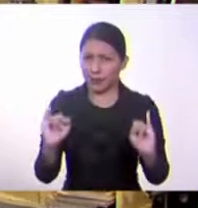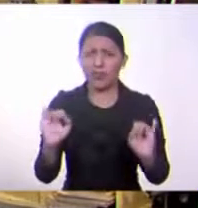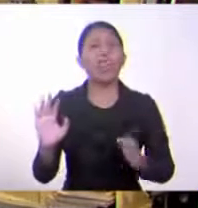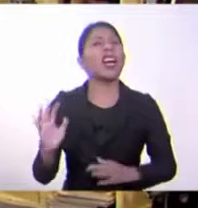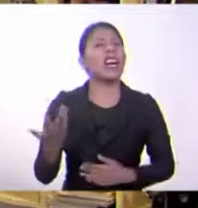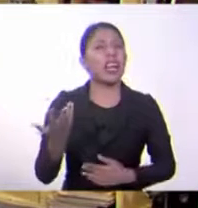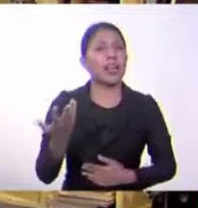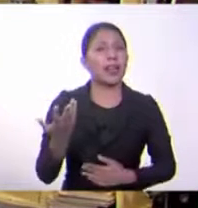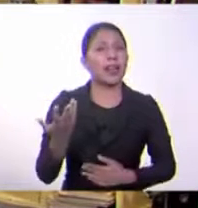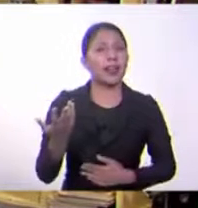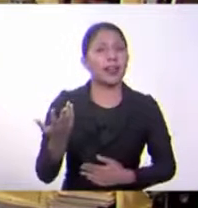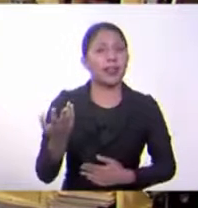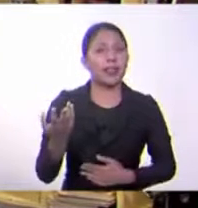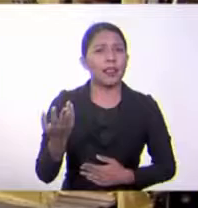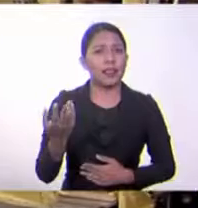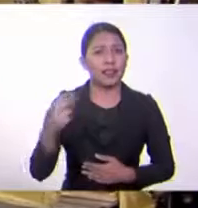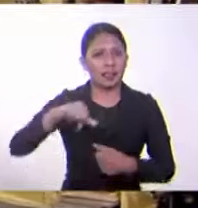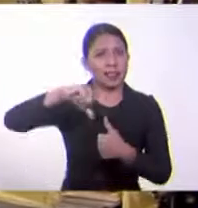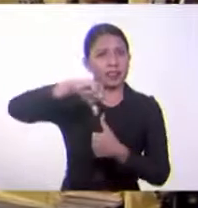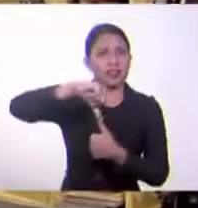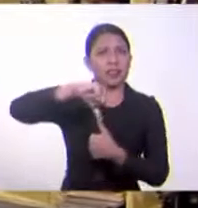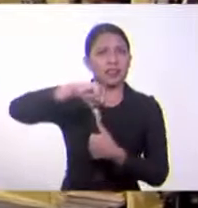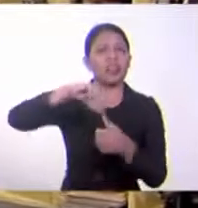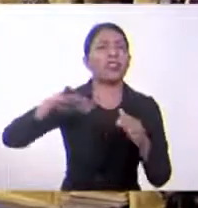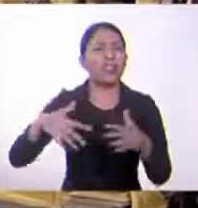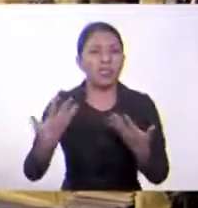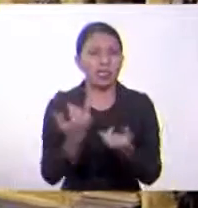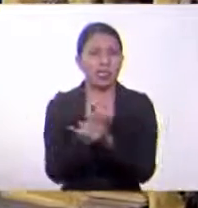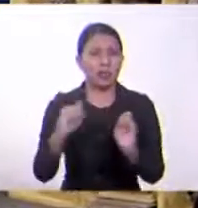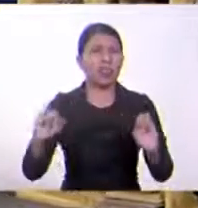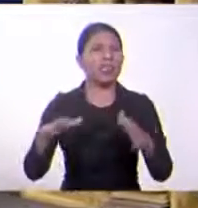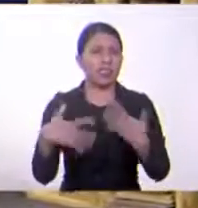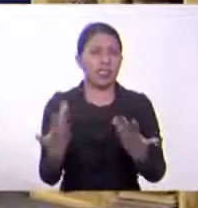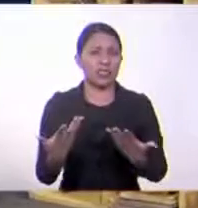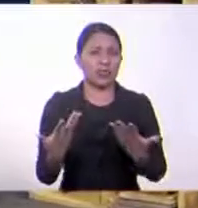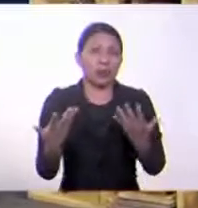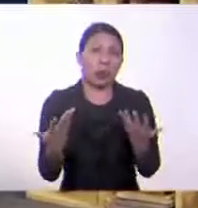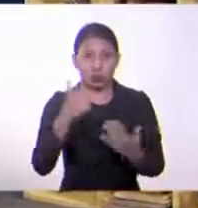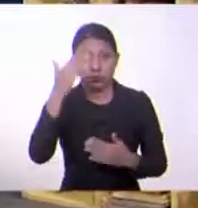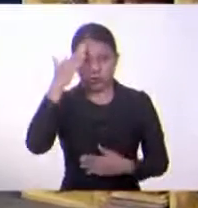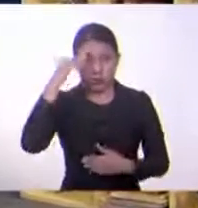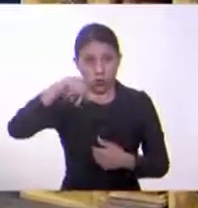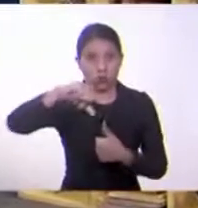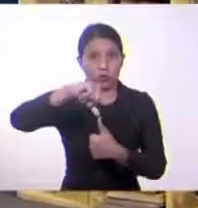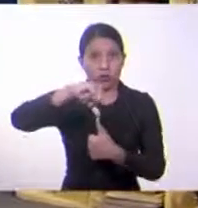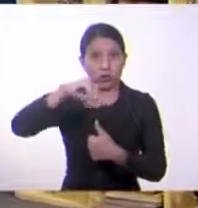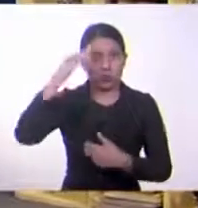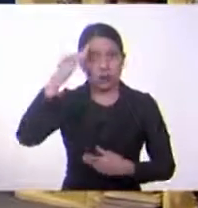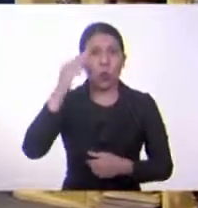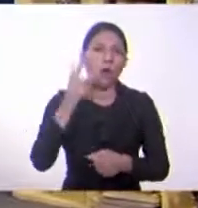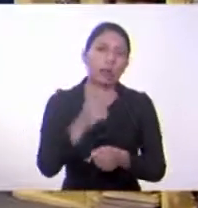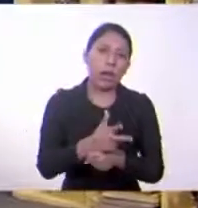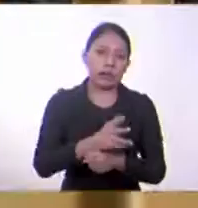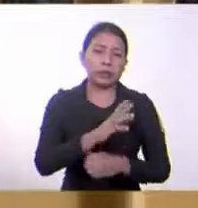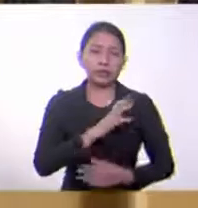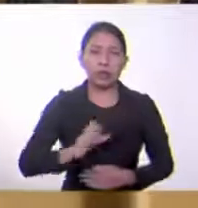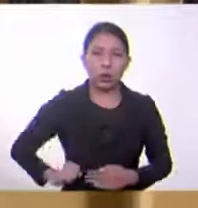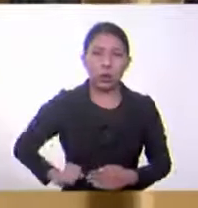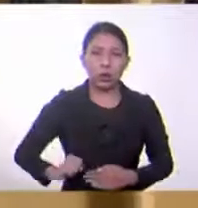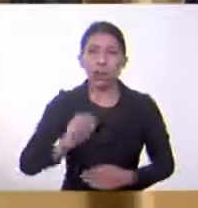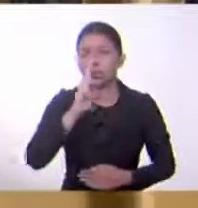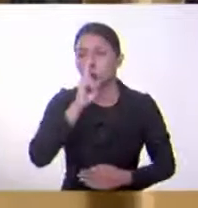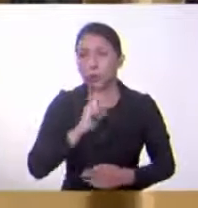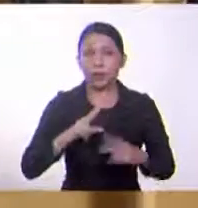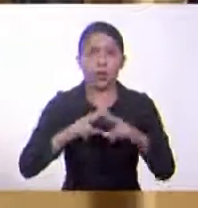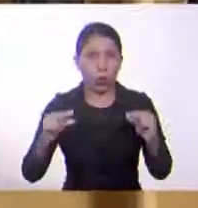vamos a ver como Centroamérica en ese momento de independencia? Porque Centroamérica, ahora yo la conozco como Guatemala, El Salvador, Honduras,